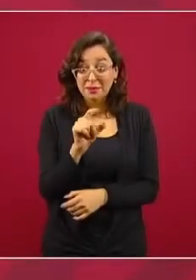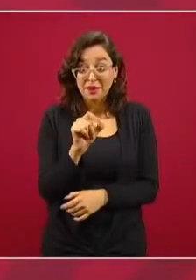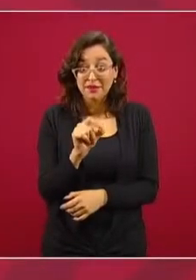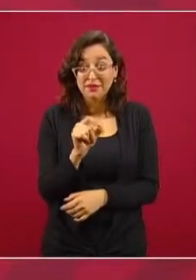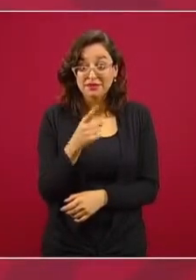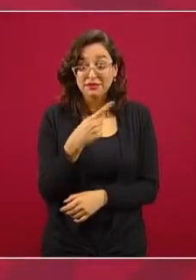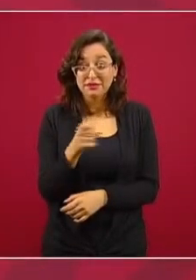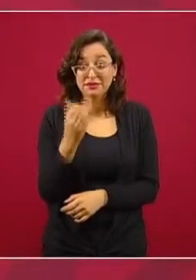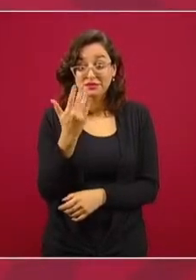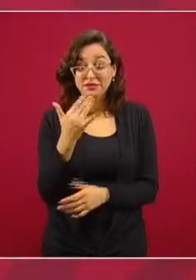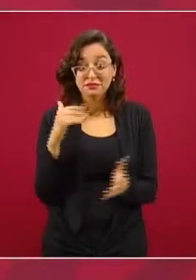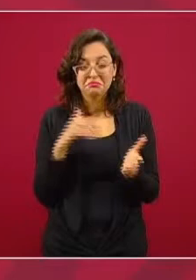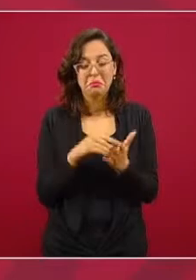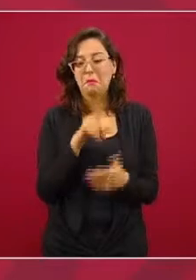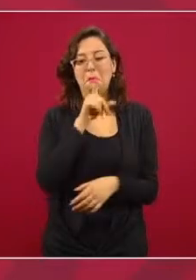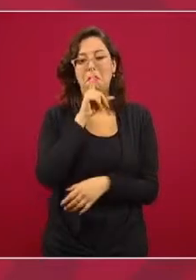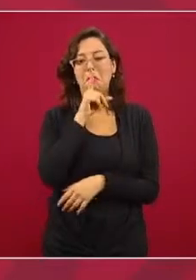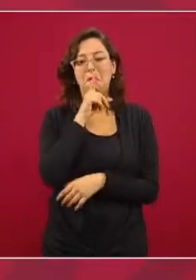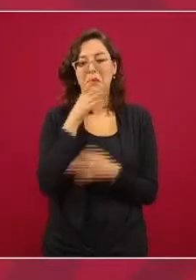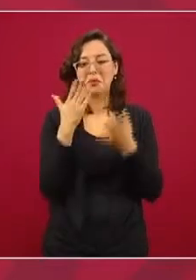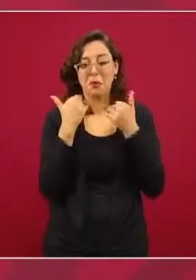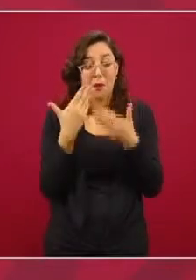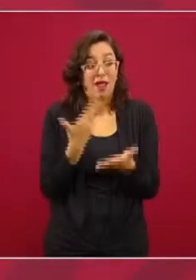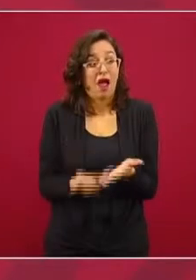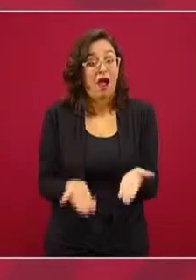de 150 mil ejemplares.